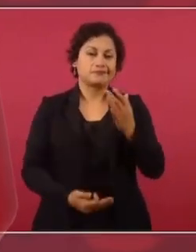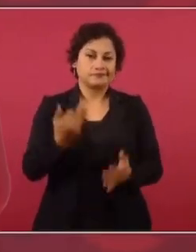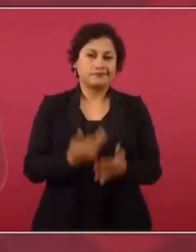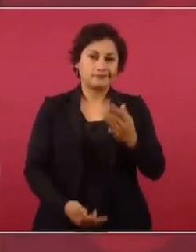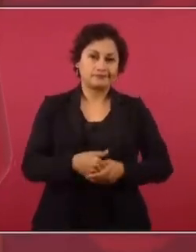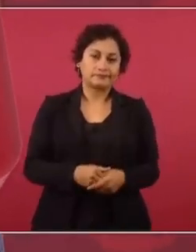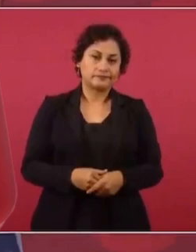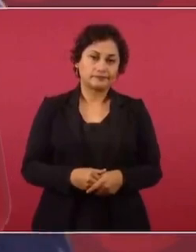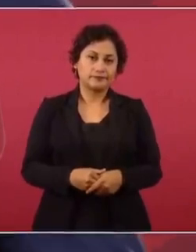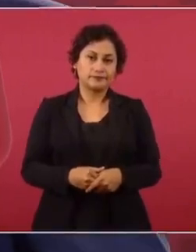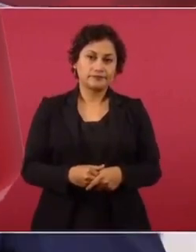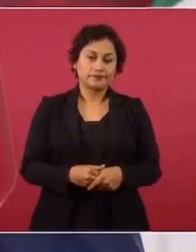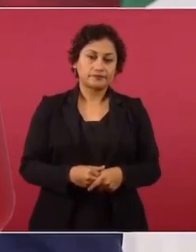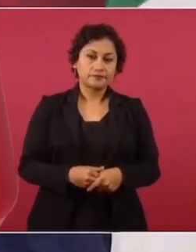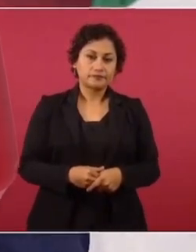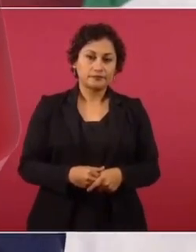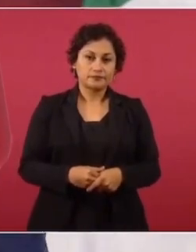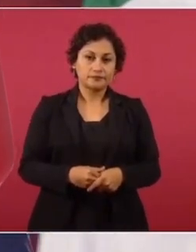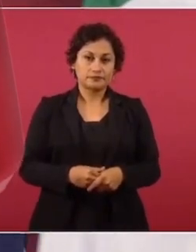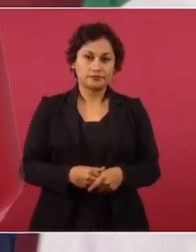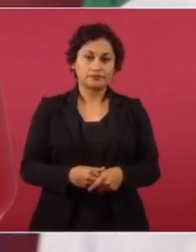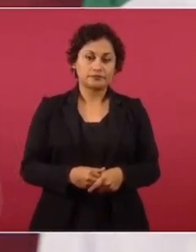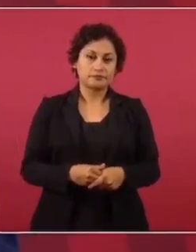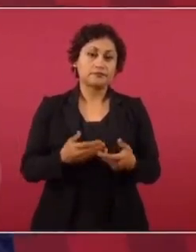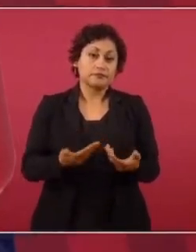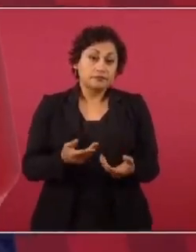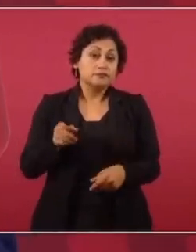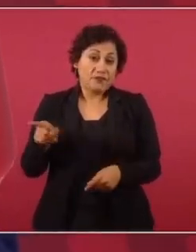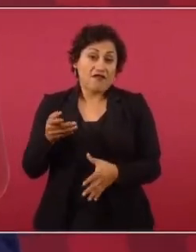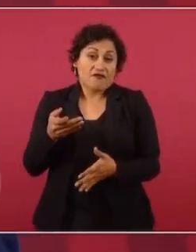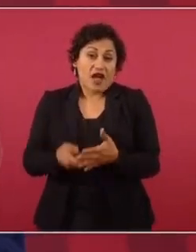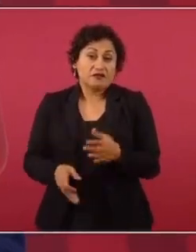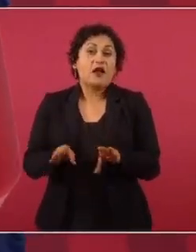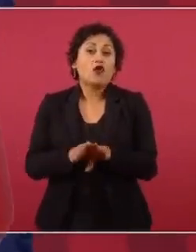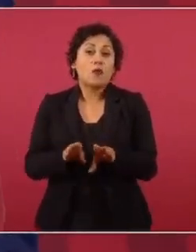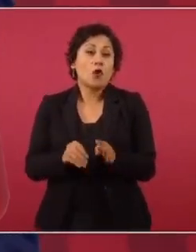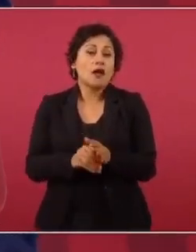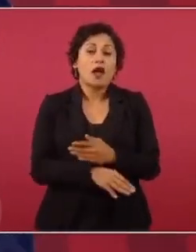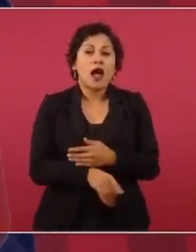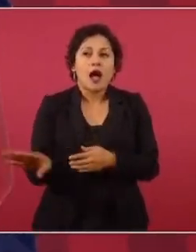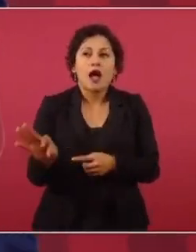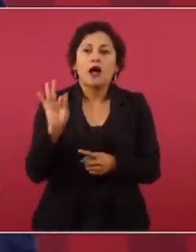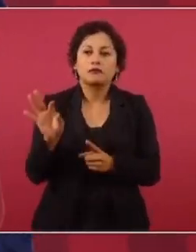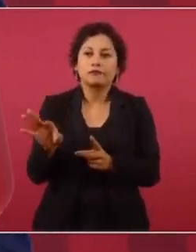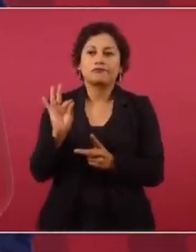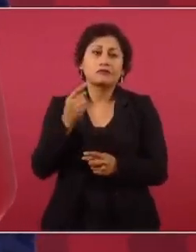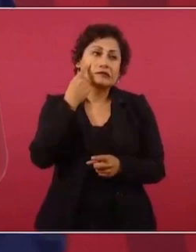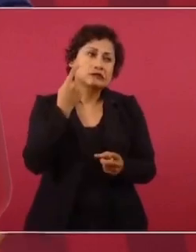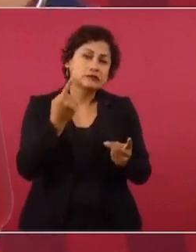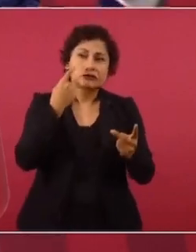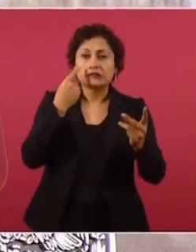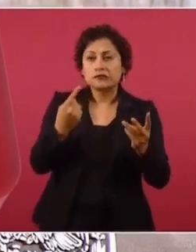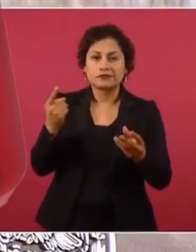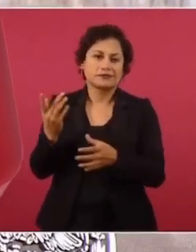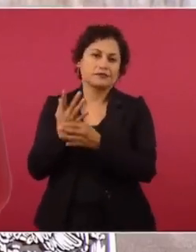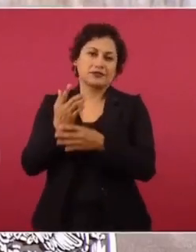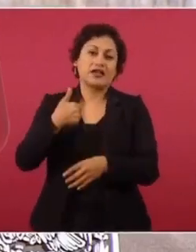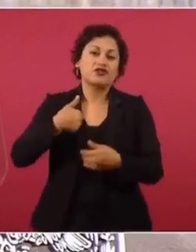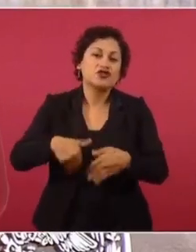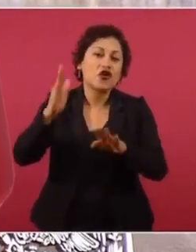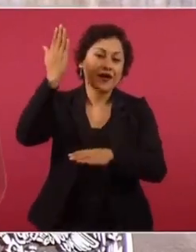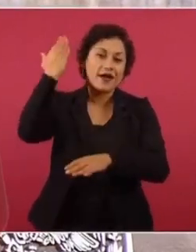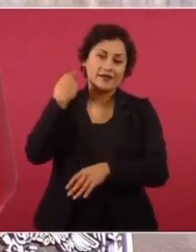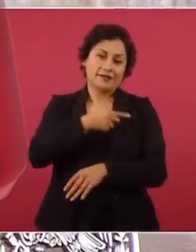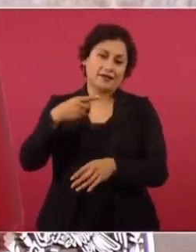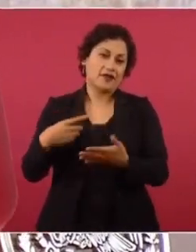Y para justificarse, pues empieza a buscar excusas de que yo debía haber ganado en el 2006,